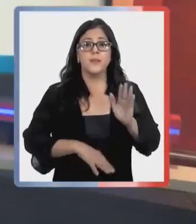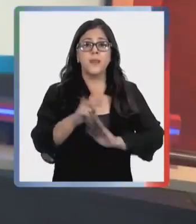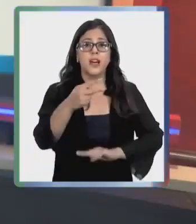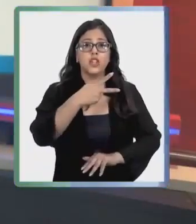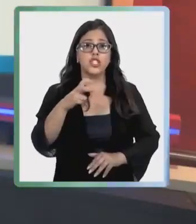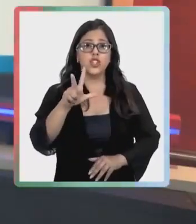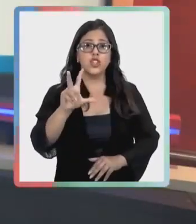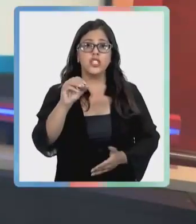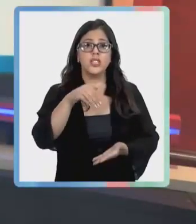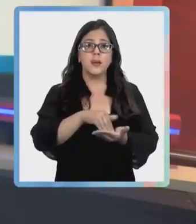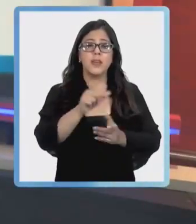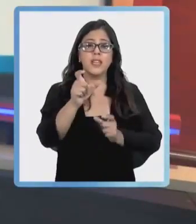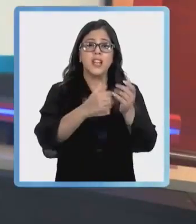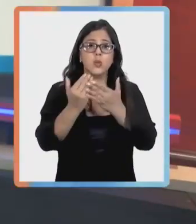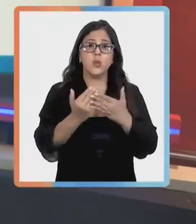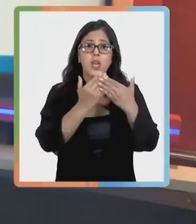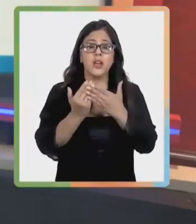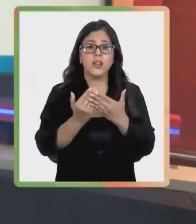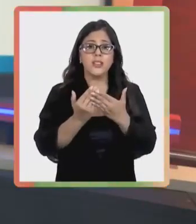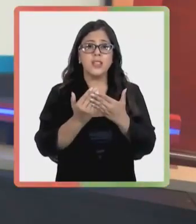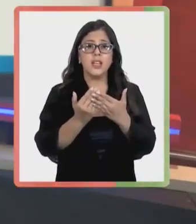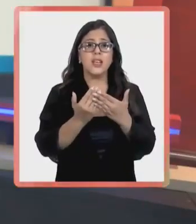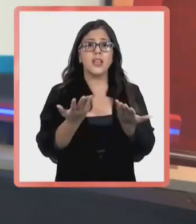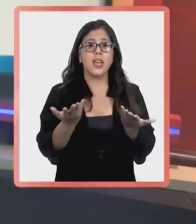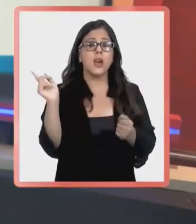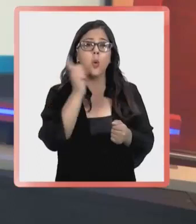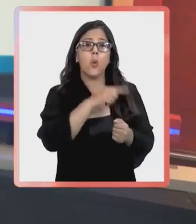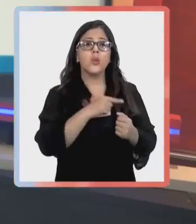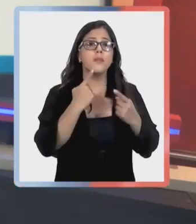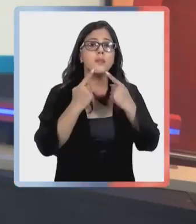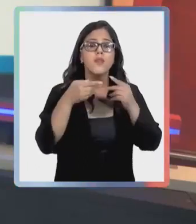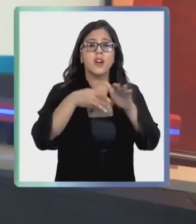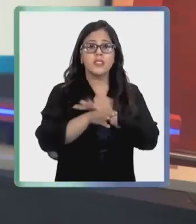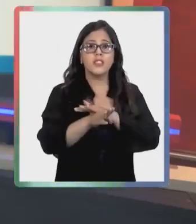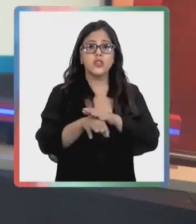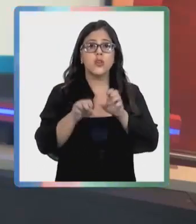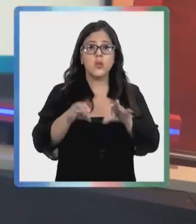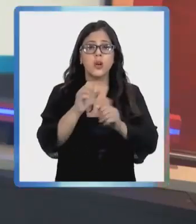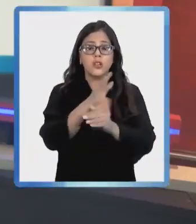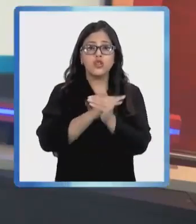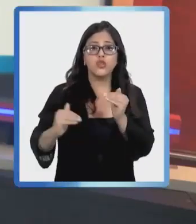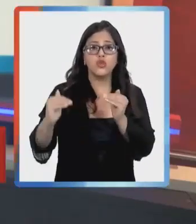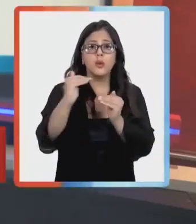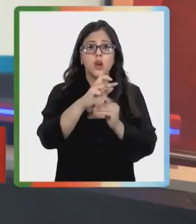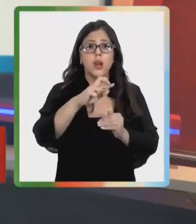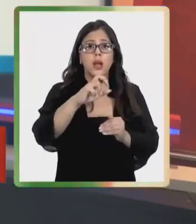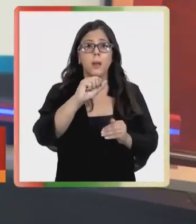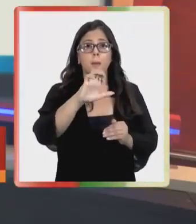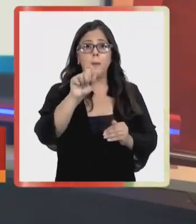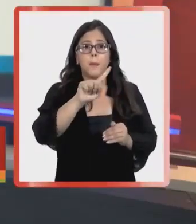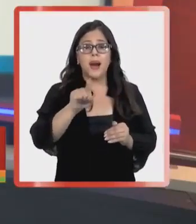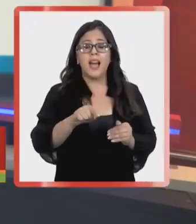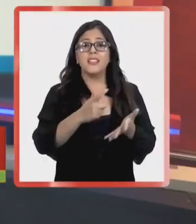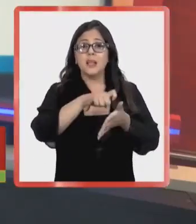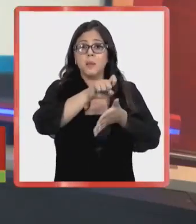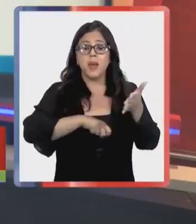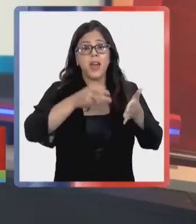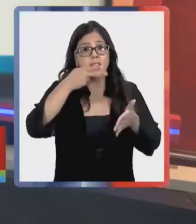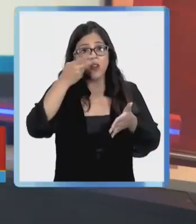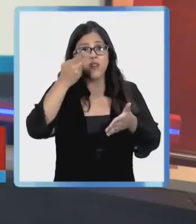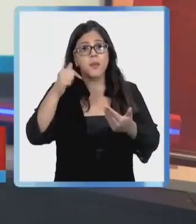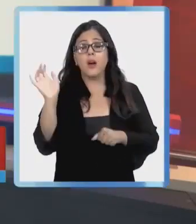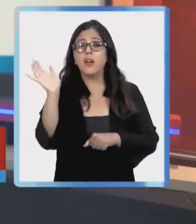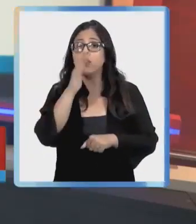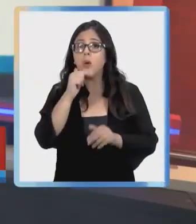Más de 280 mil alumnos y alumnas rindieron la última prueba de acceso a la educación superior, PAES, en noviembre. Sin